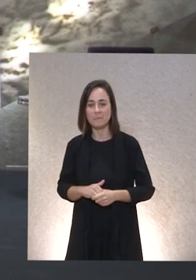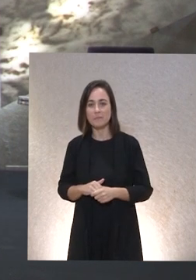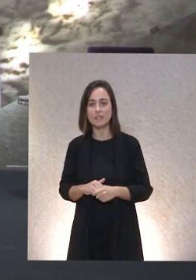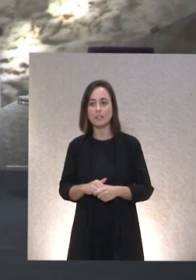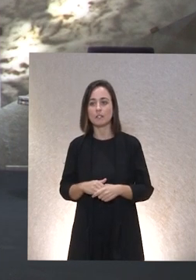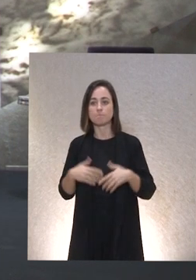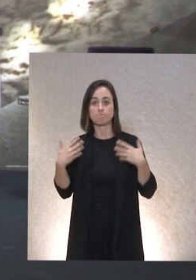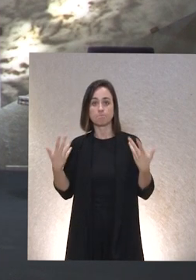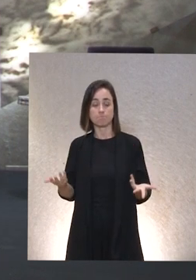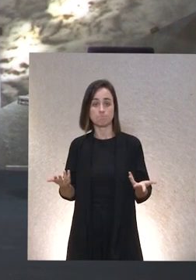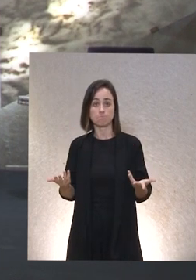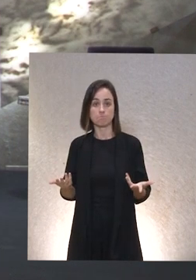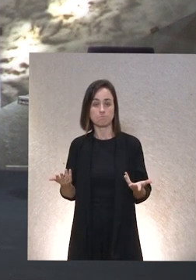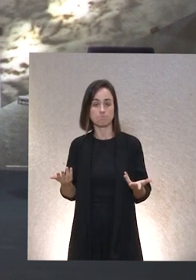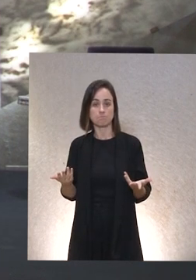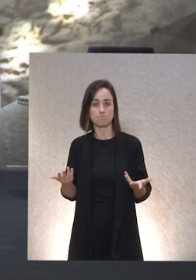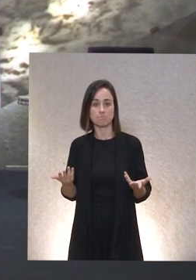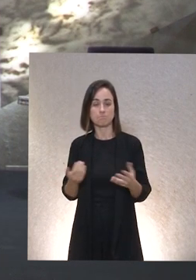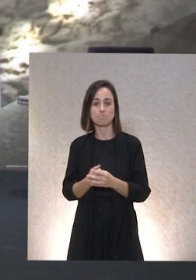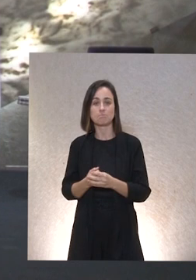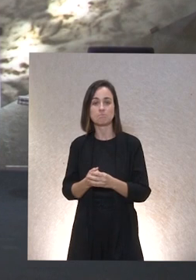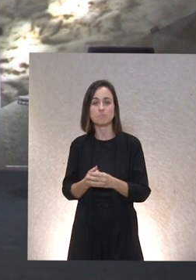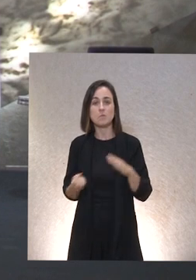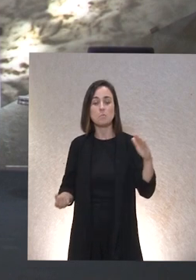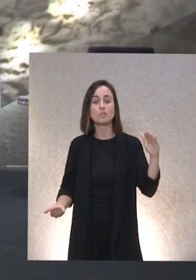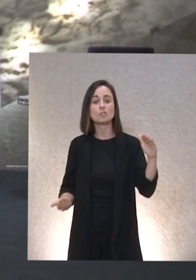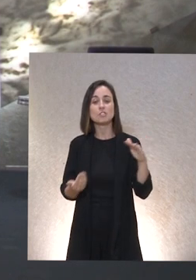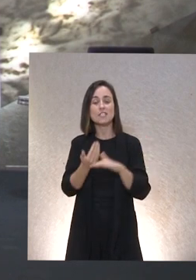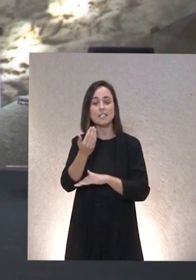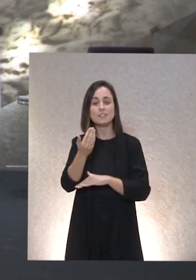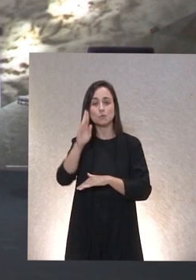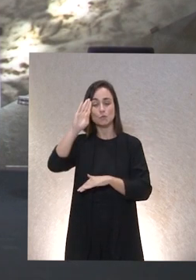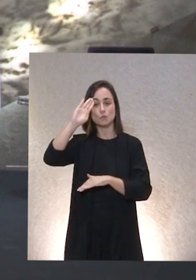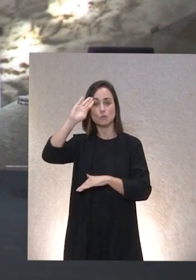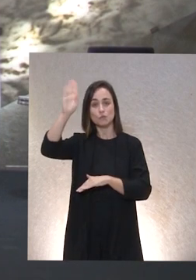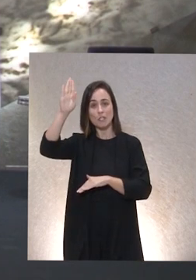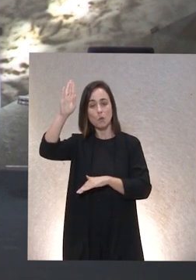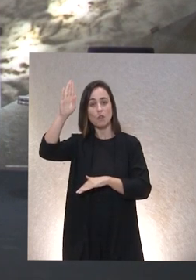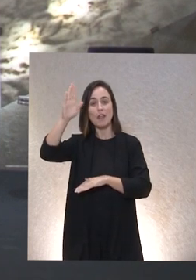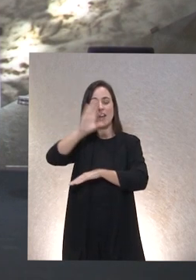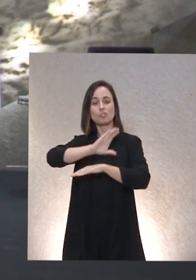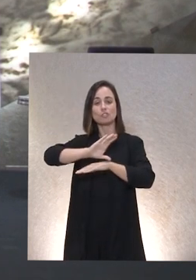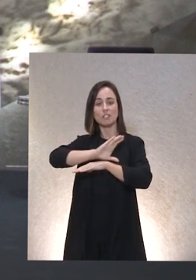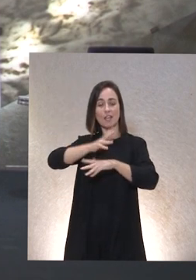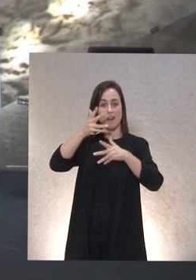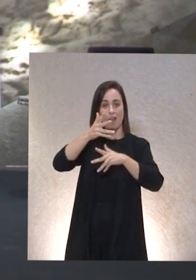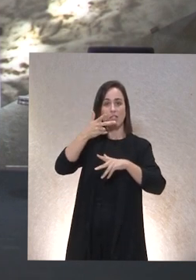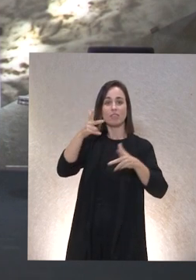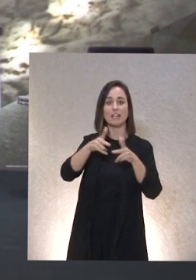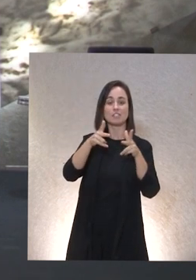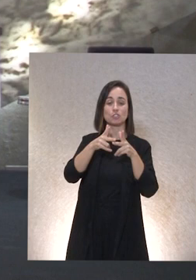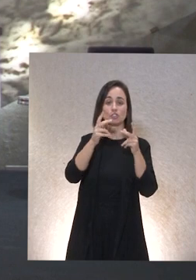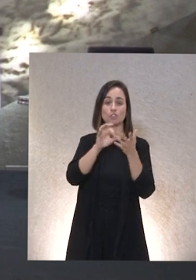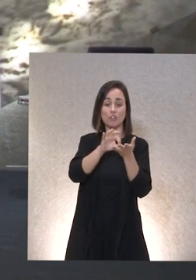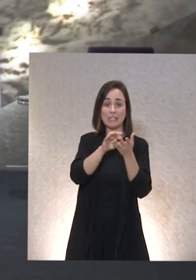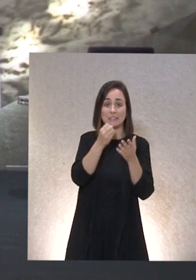bueno bueno pues buenos días un saludo de la consejera de Derechos Sociales y Bienestar es que hoy nos